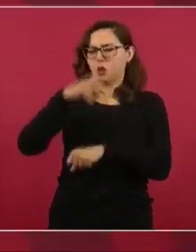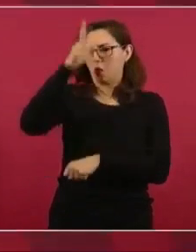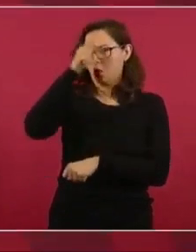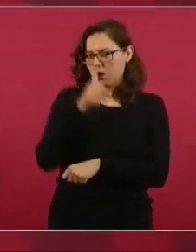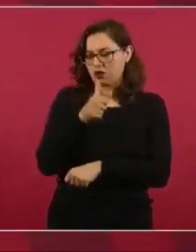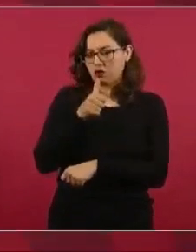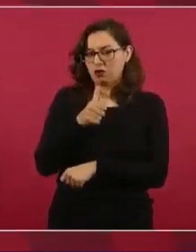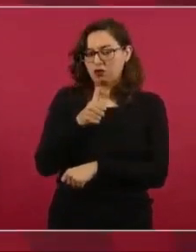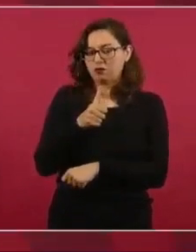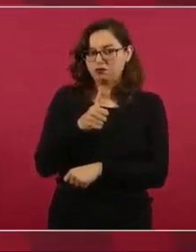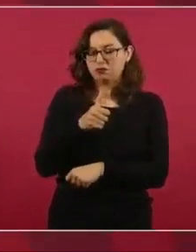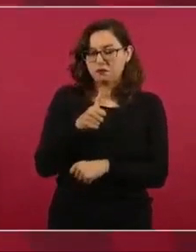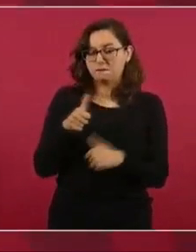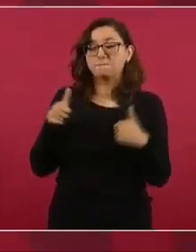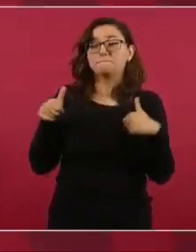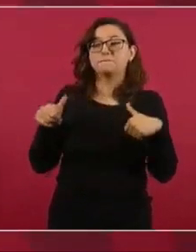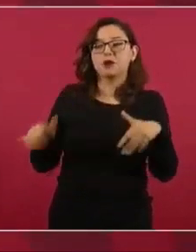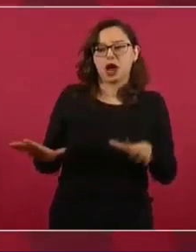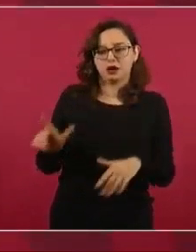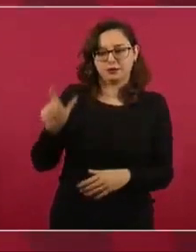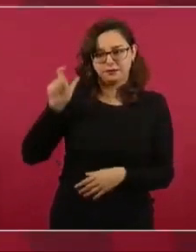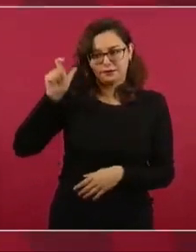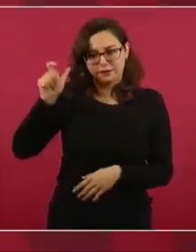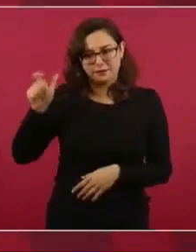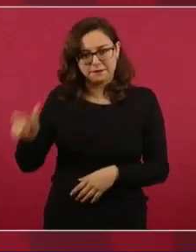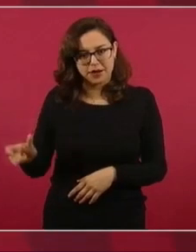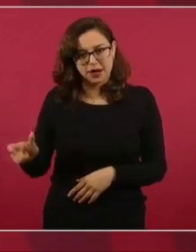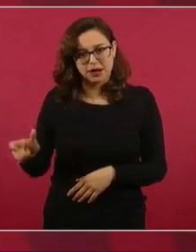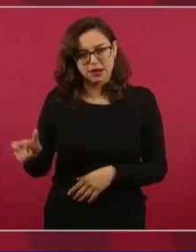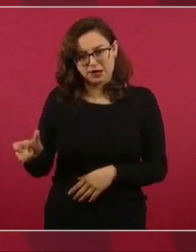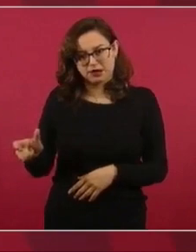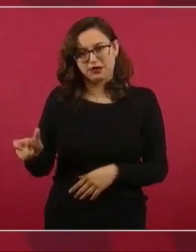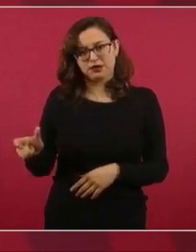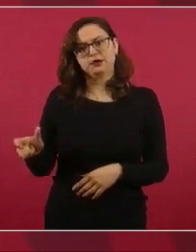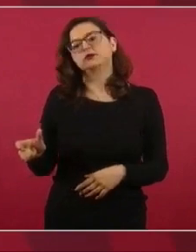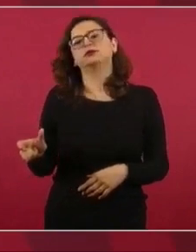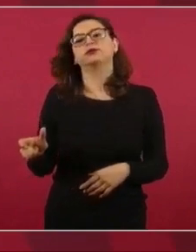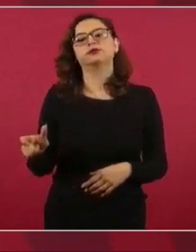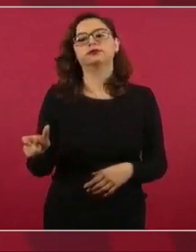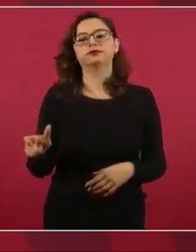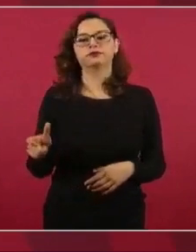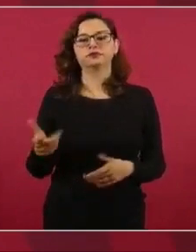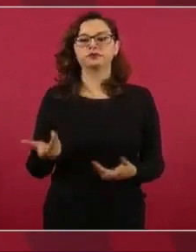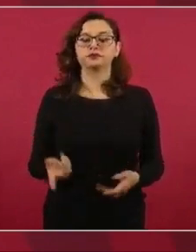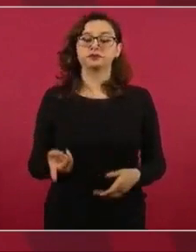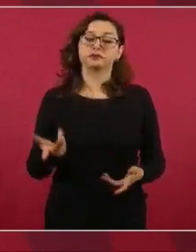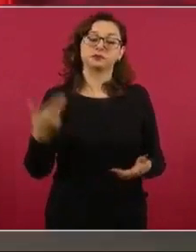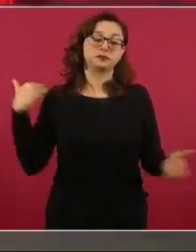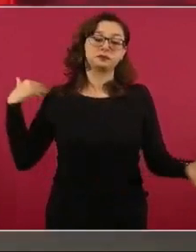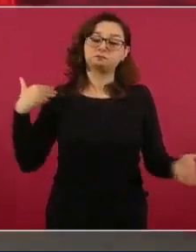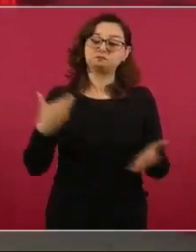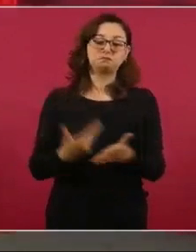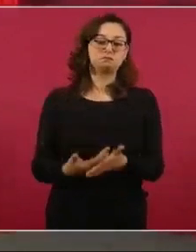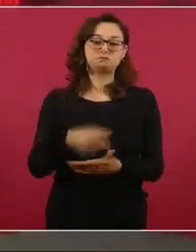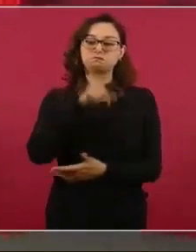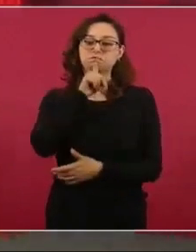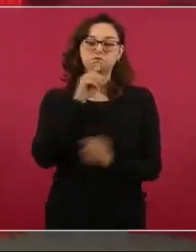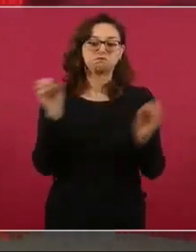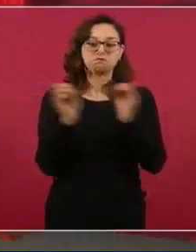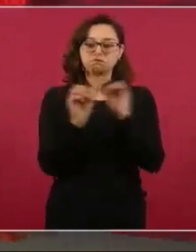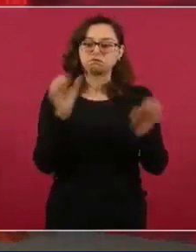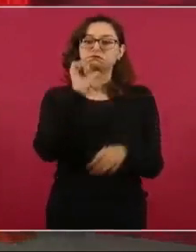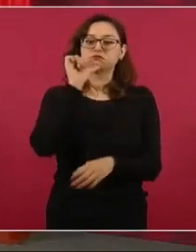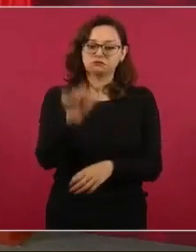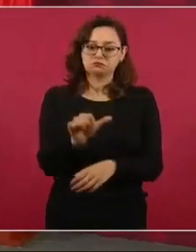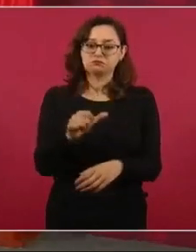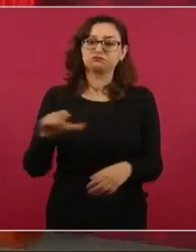que hay esos adeudos de parte del gobierno,